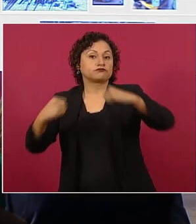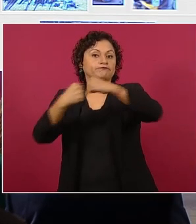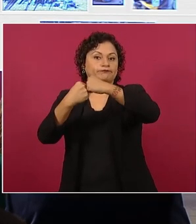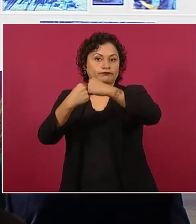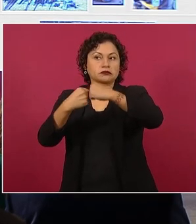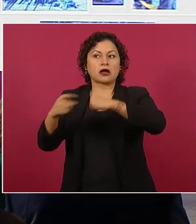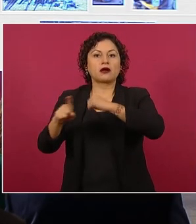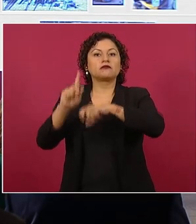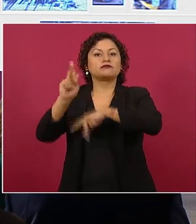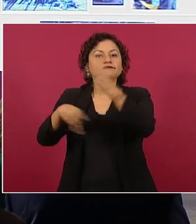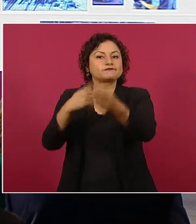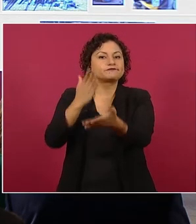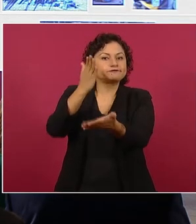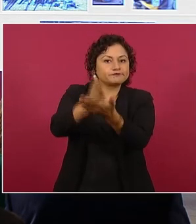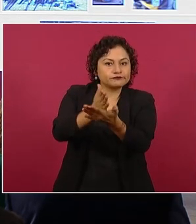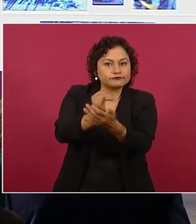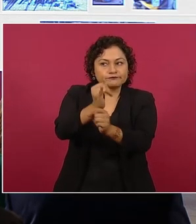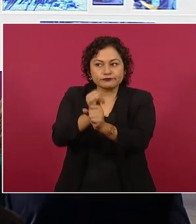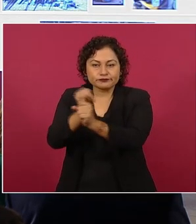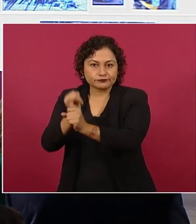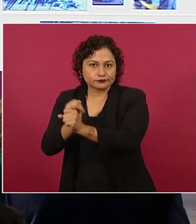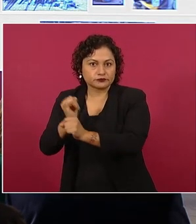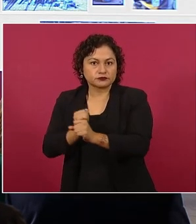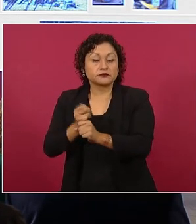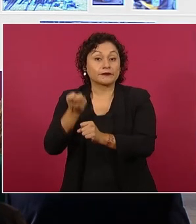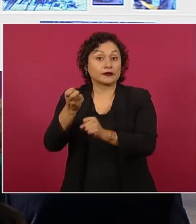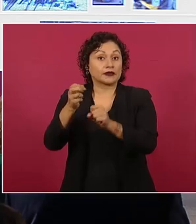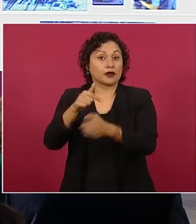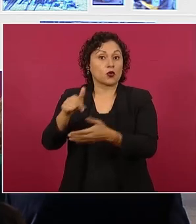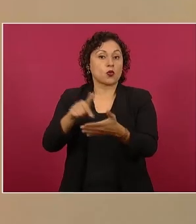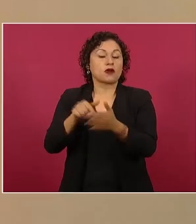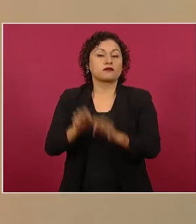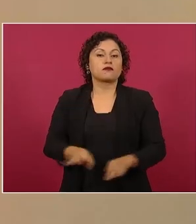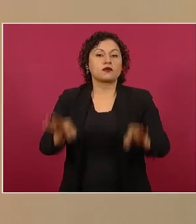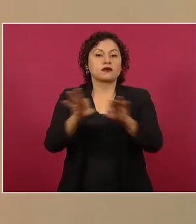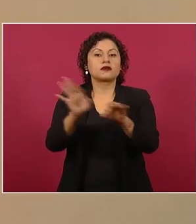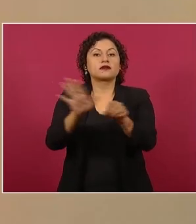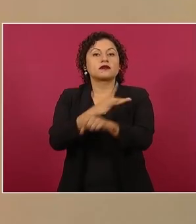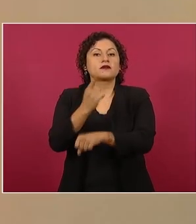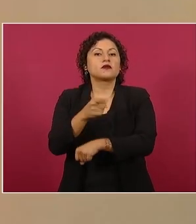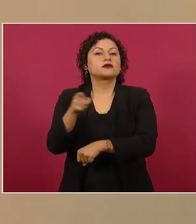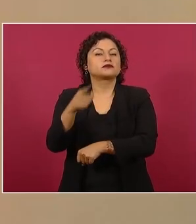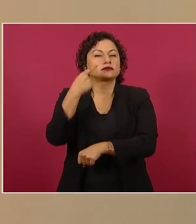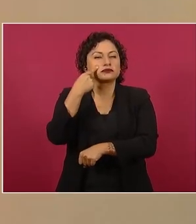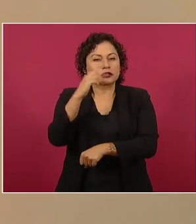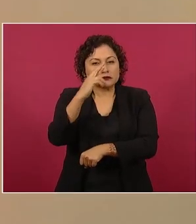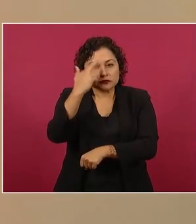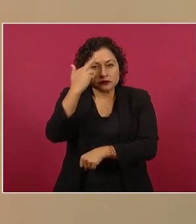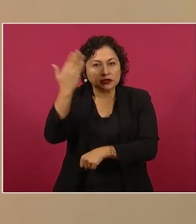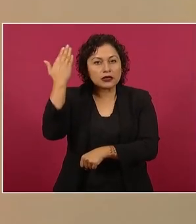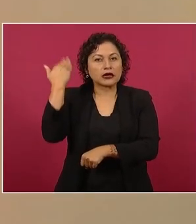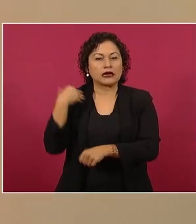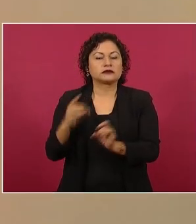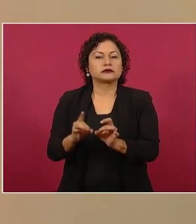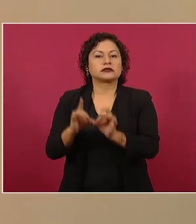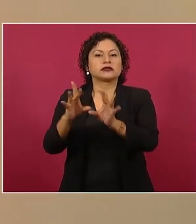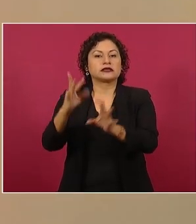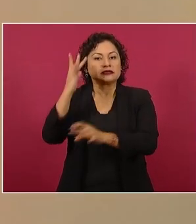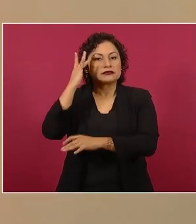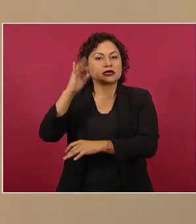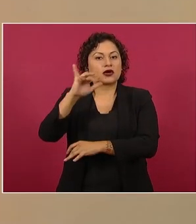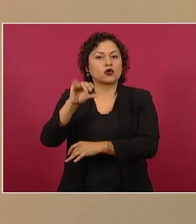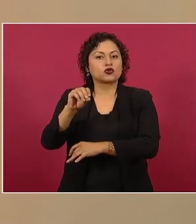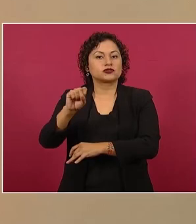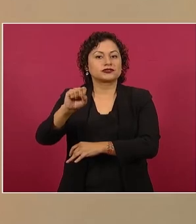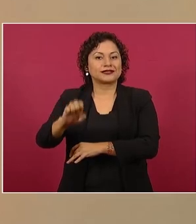donde se suscitaron el evento de San José de Gracia por parte del grupo criminal